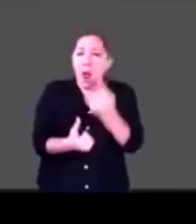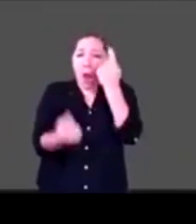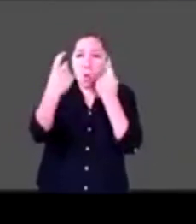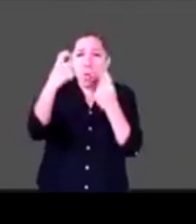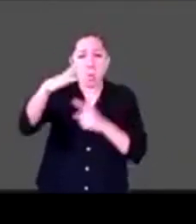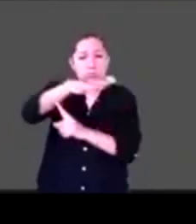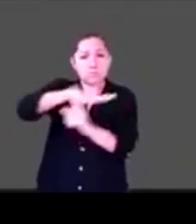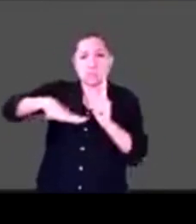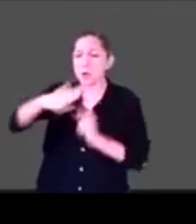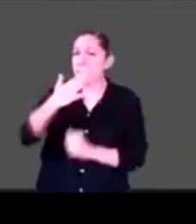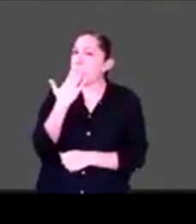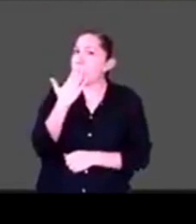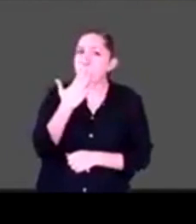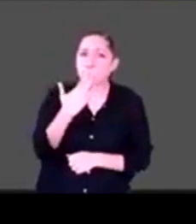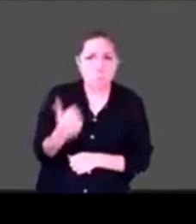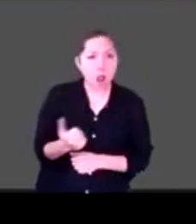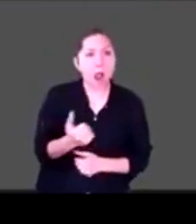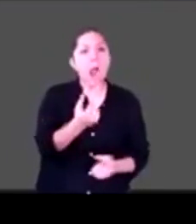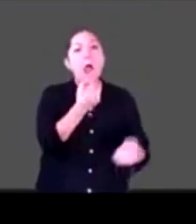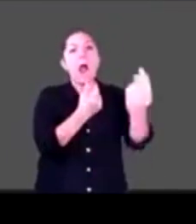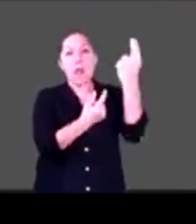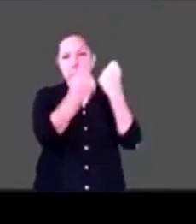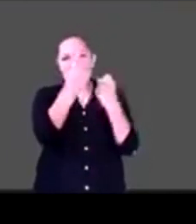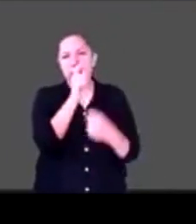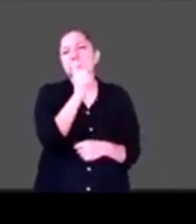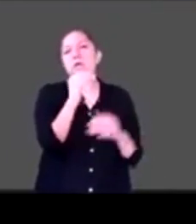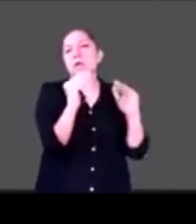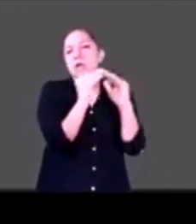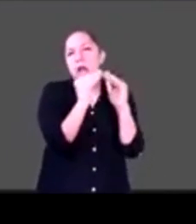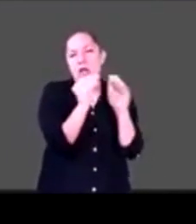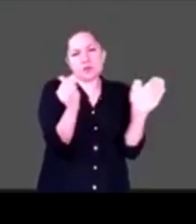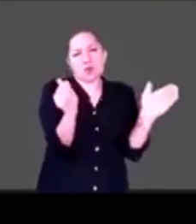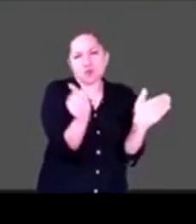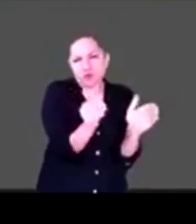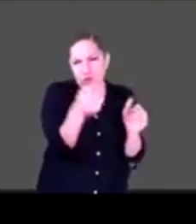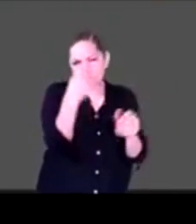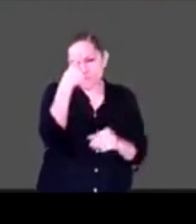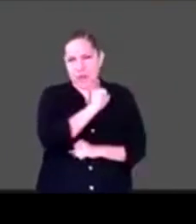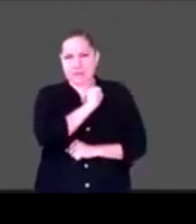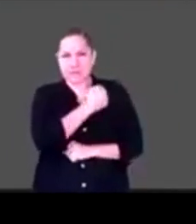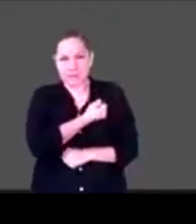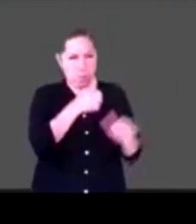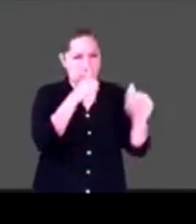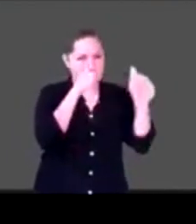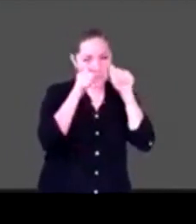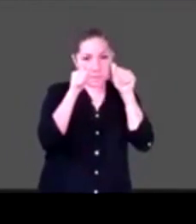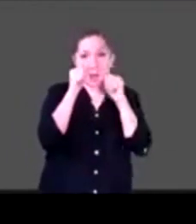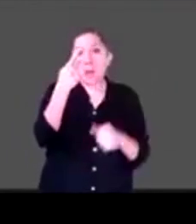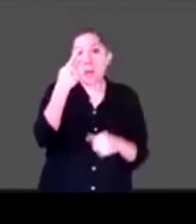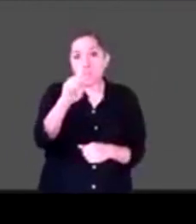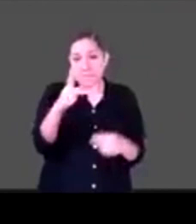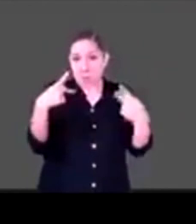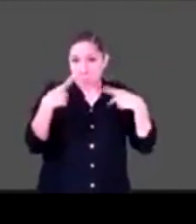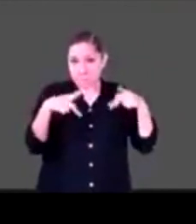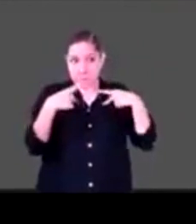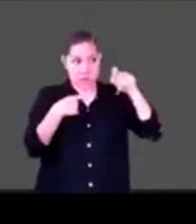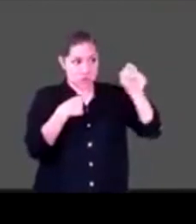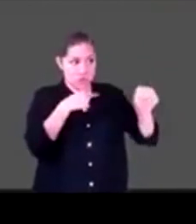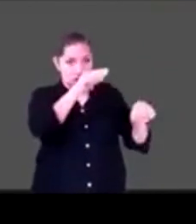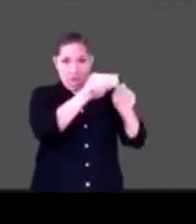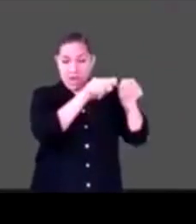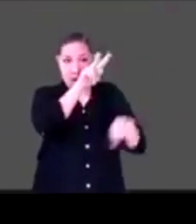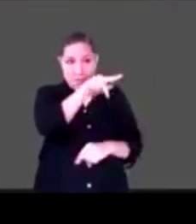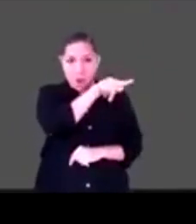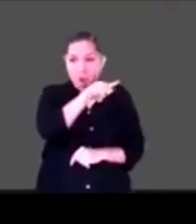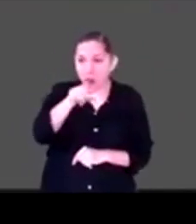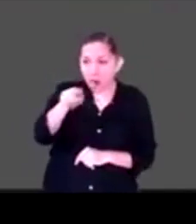obviamente los profesionales que están ahí desconocen totalmente lo que pasa con las personas